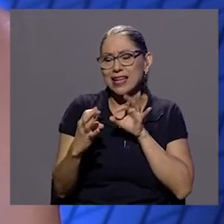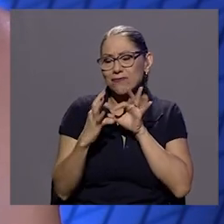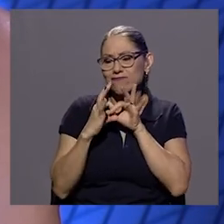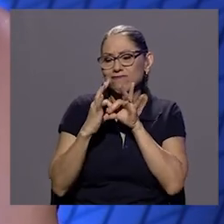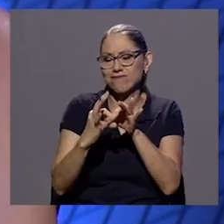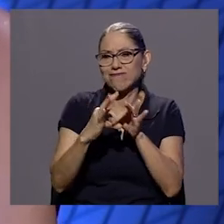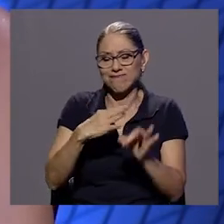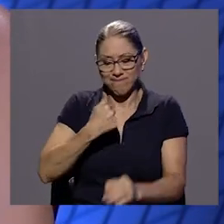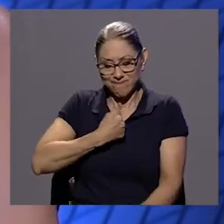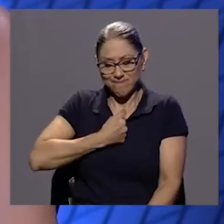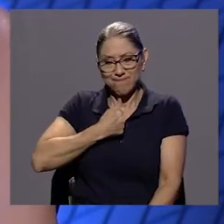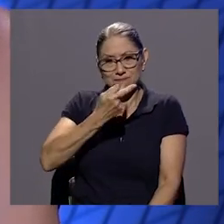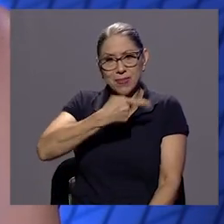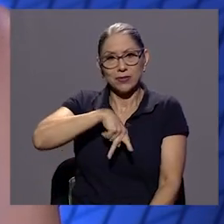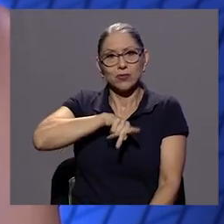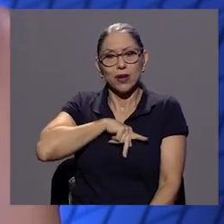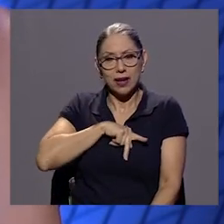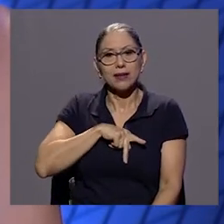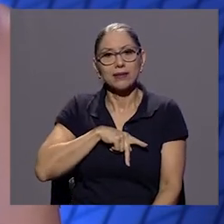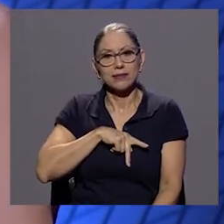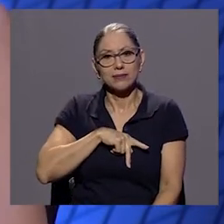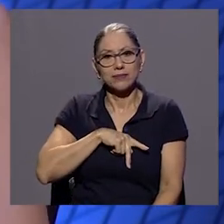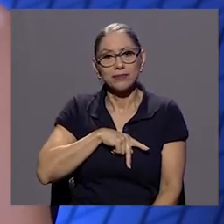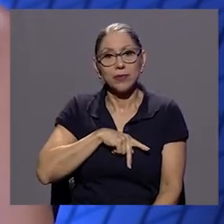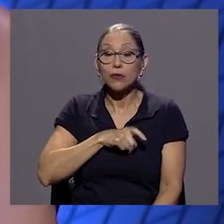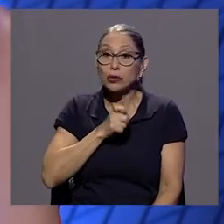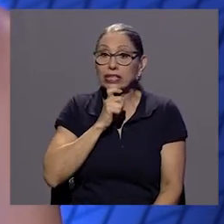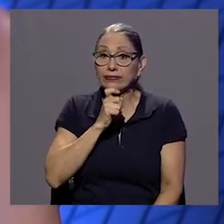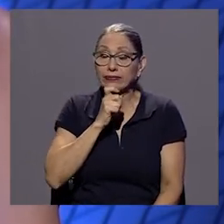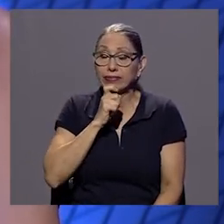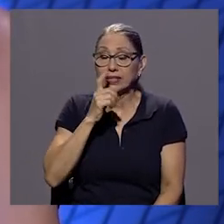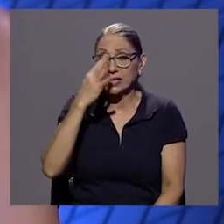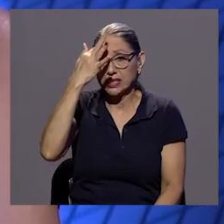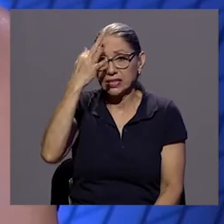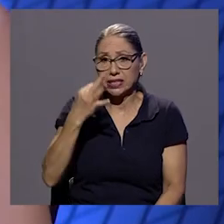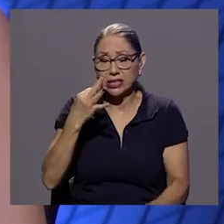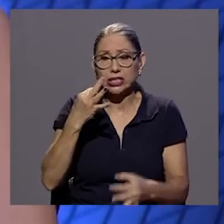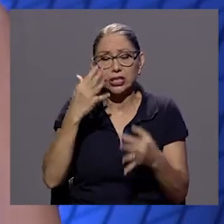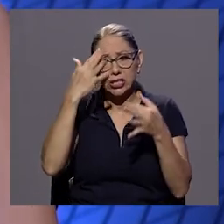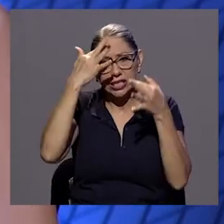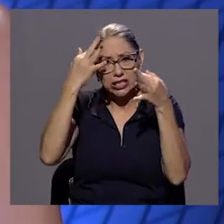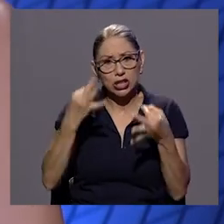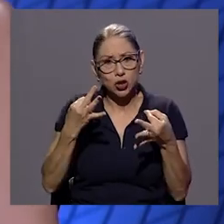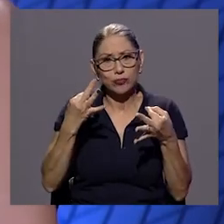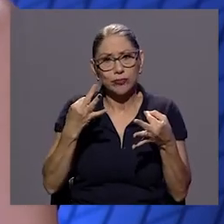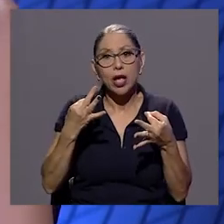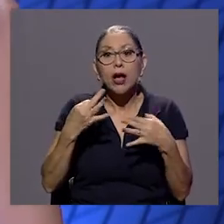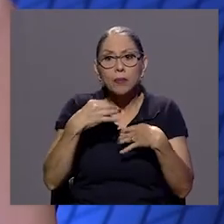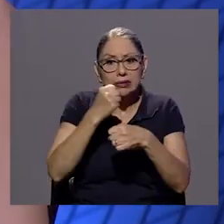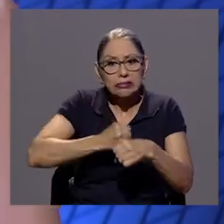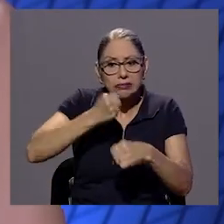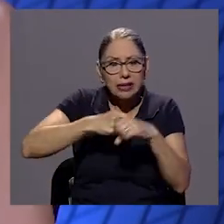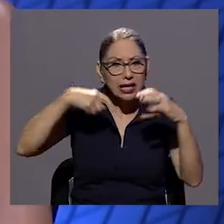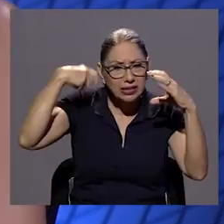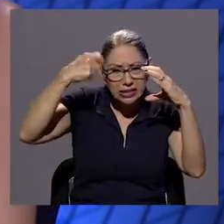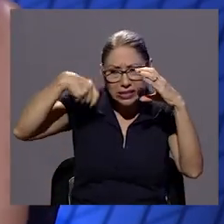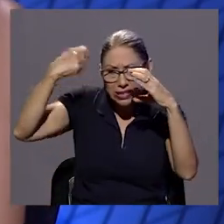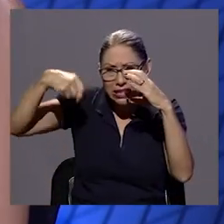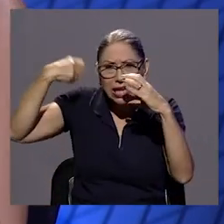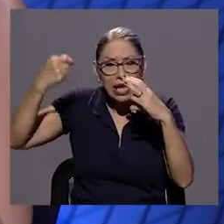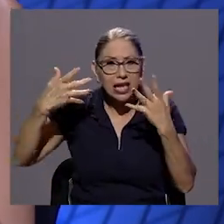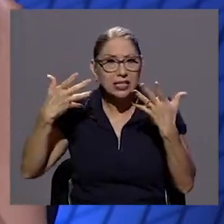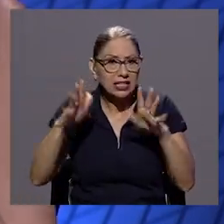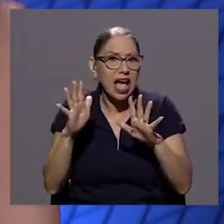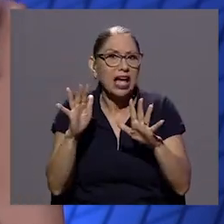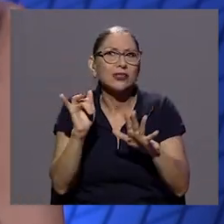fue una decisión un poco a veces difícil ¿verdad? porque uno sí es como esta ya hacer sin a veces aceptar una cierta exposición ¿verdad?